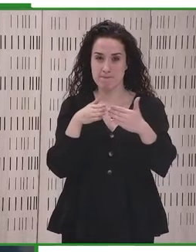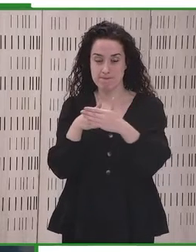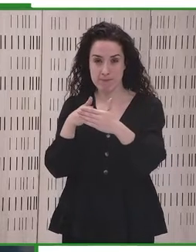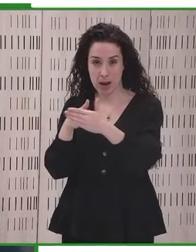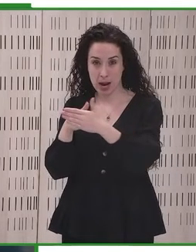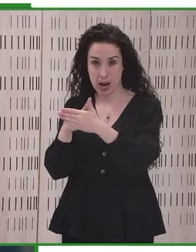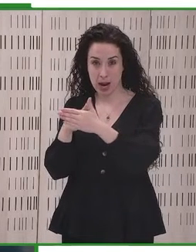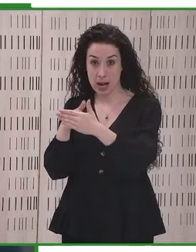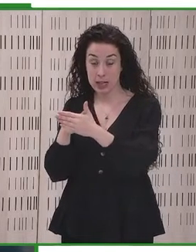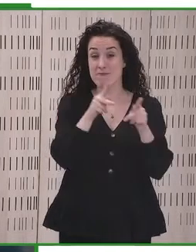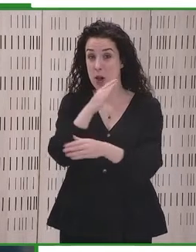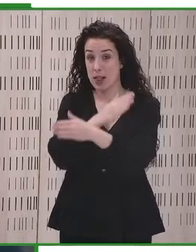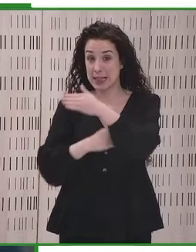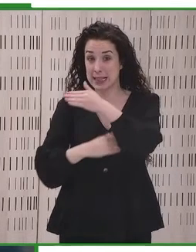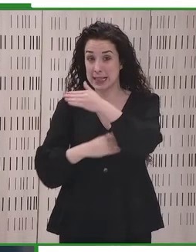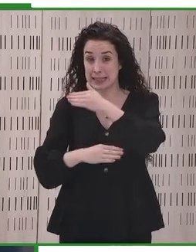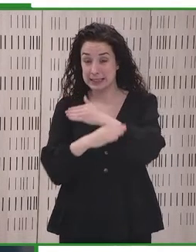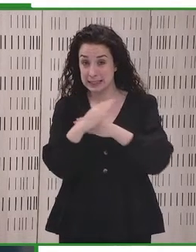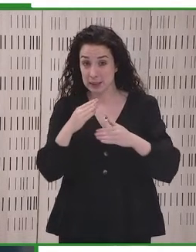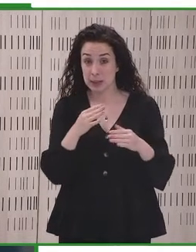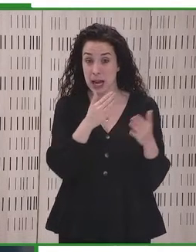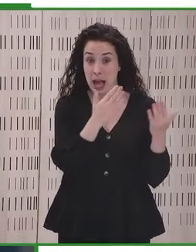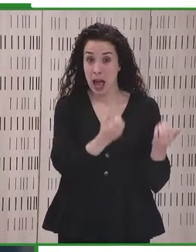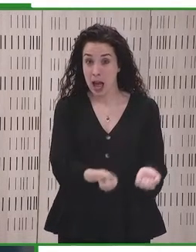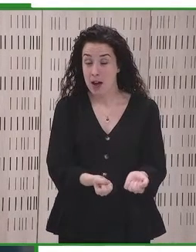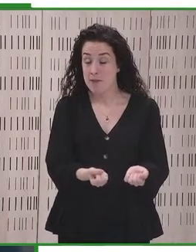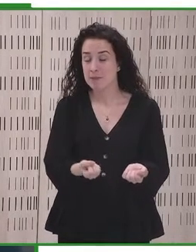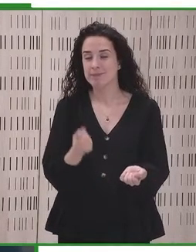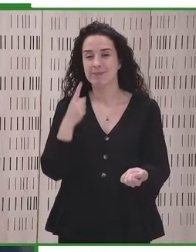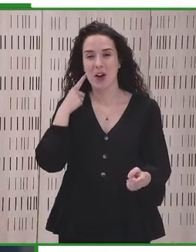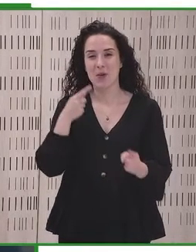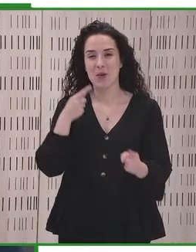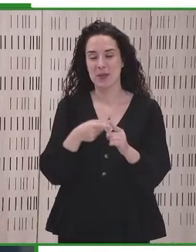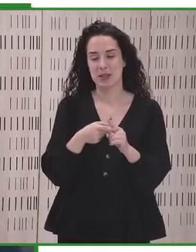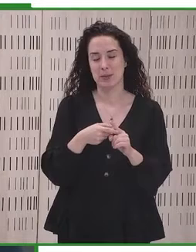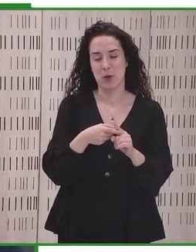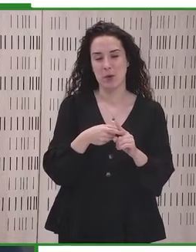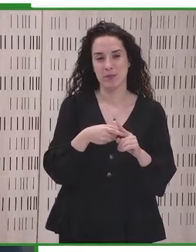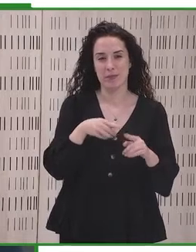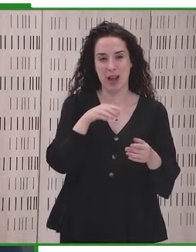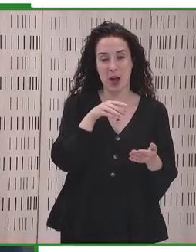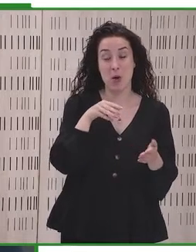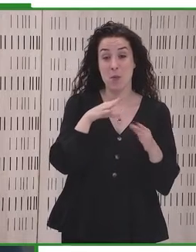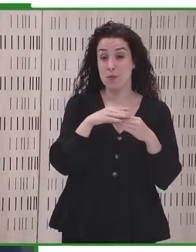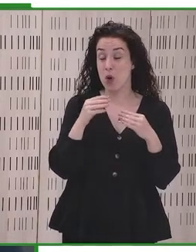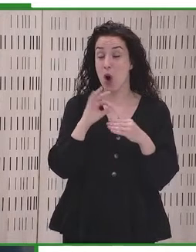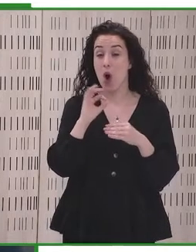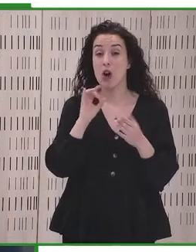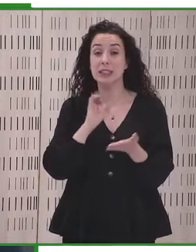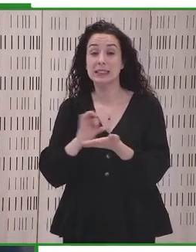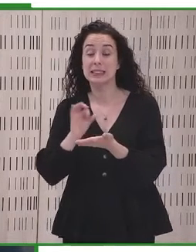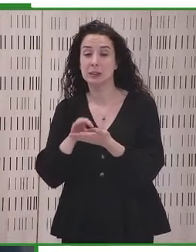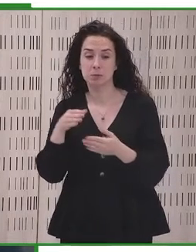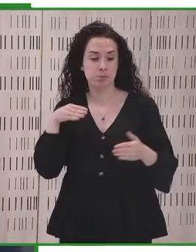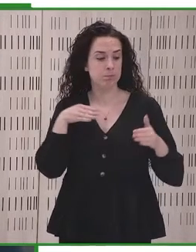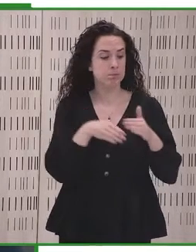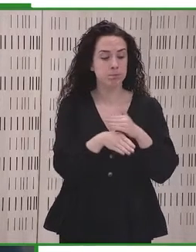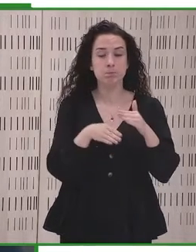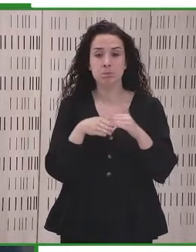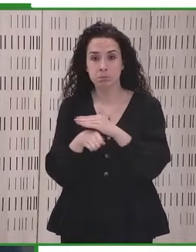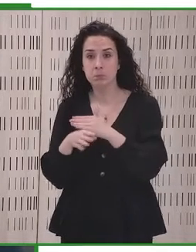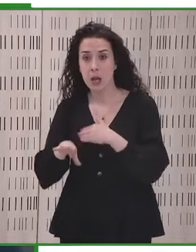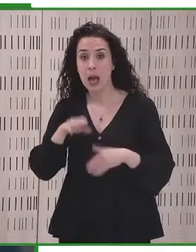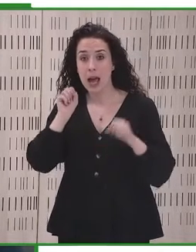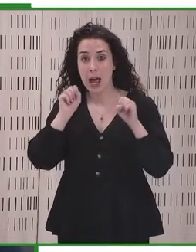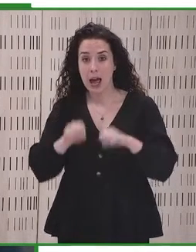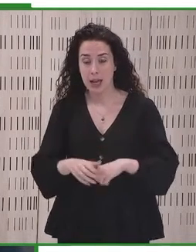amplio cuyo mental es acabar con las barreras, de manera que todo el mundo tenga el mismo